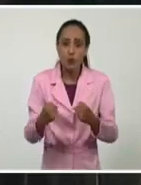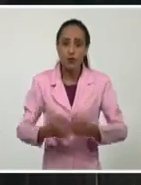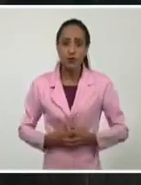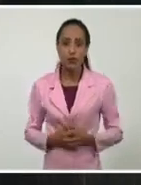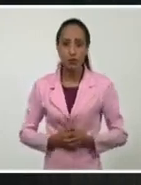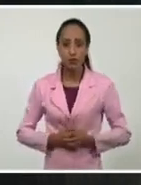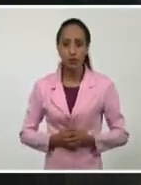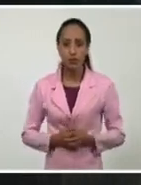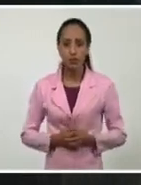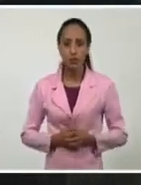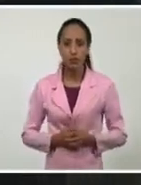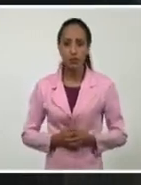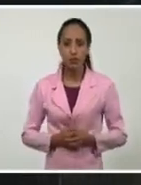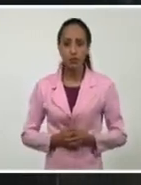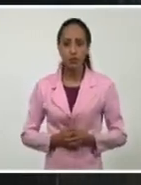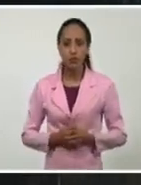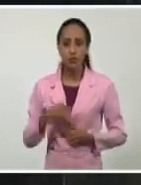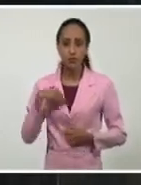y de mucha valentía,